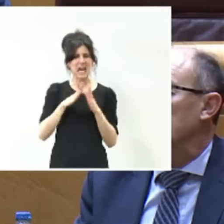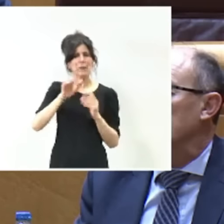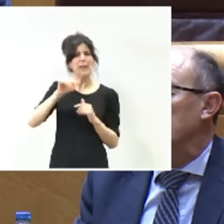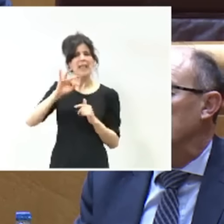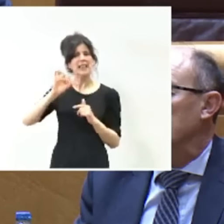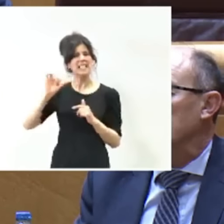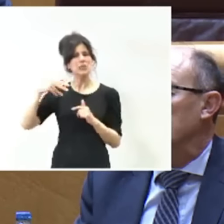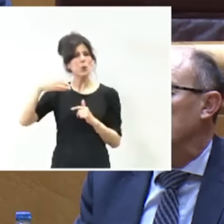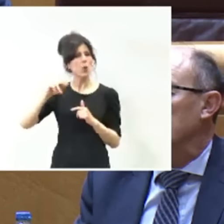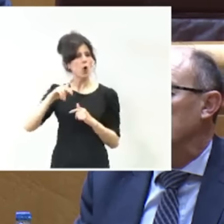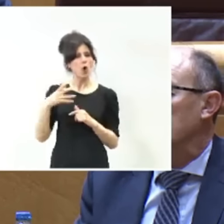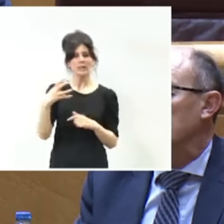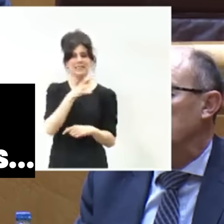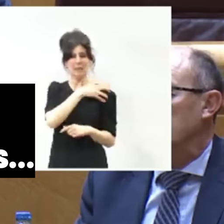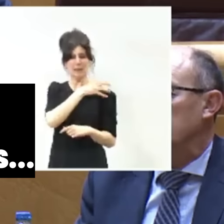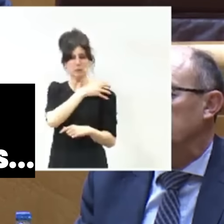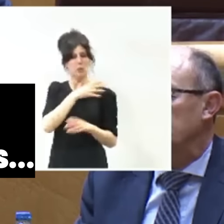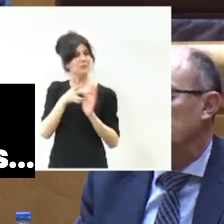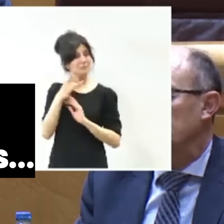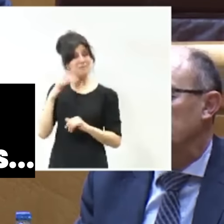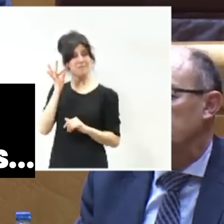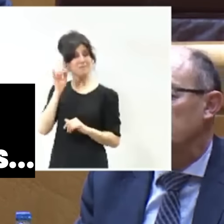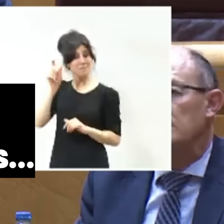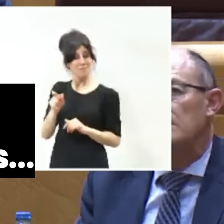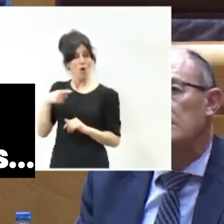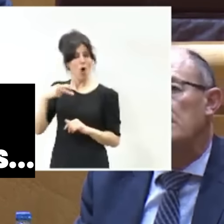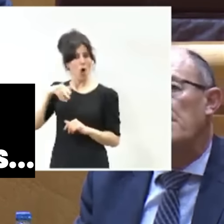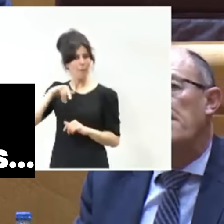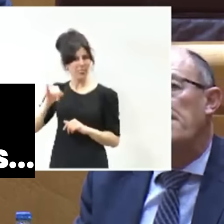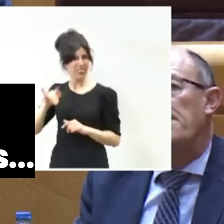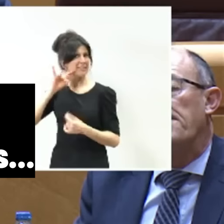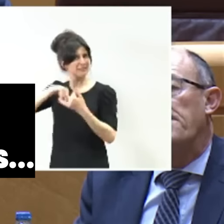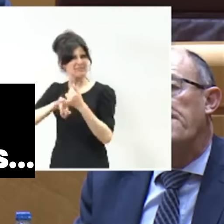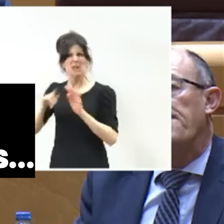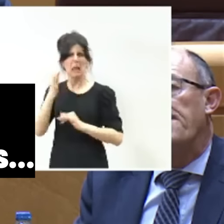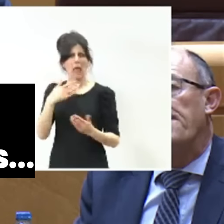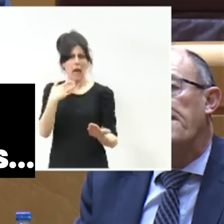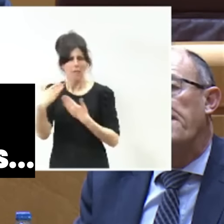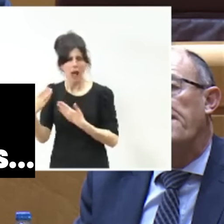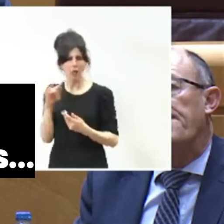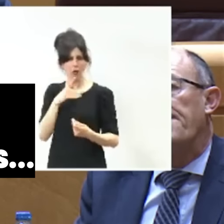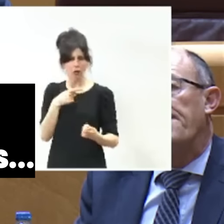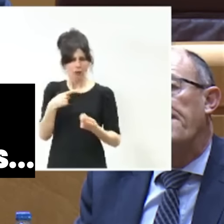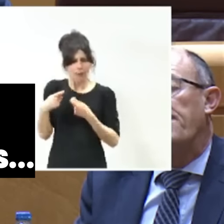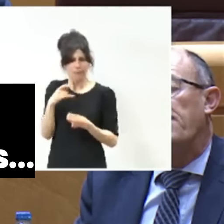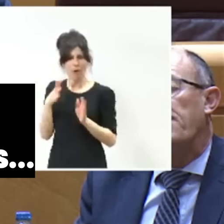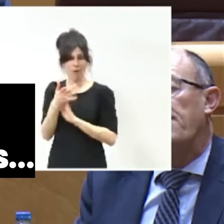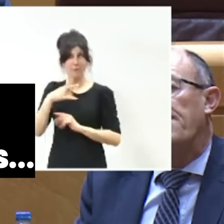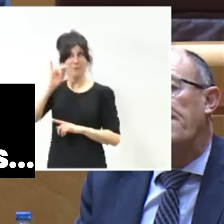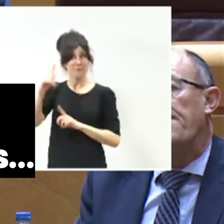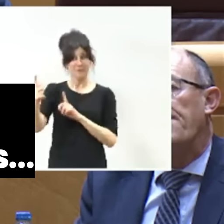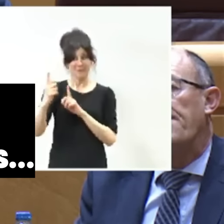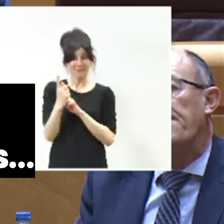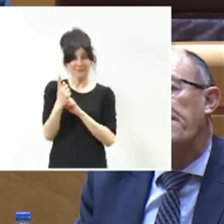Gómez negociando o hablando o recibiendo al CEO de Air Europa